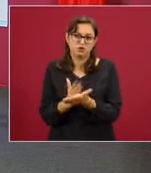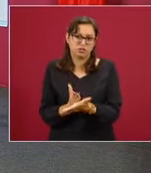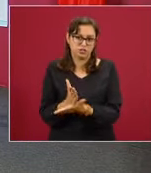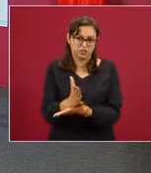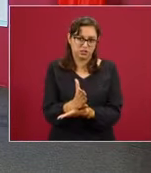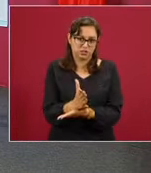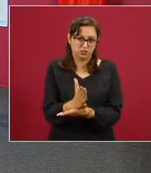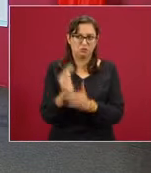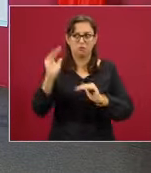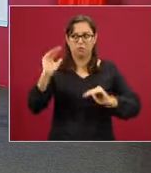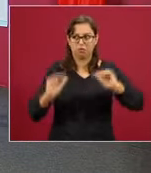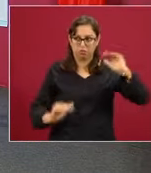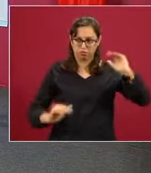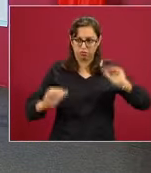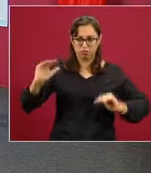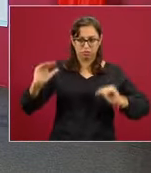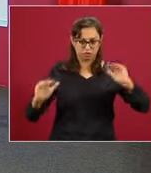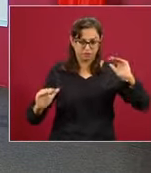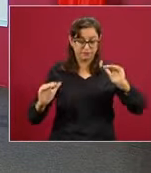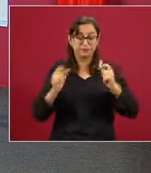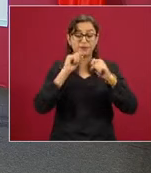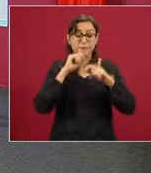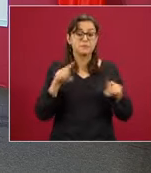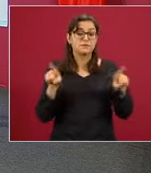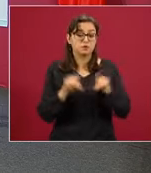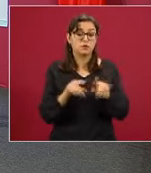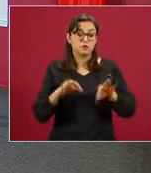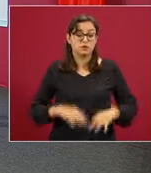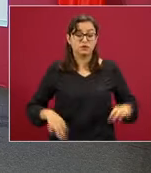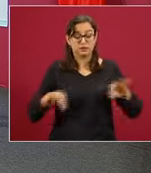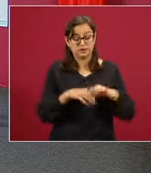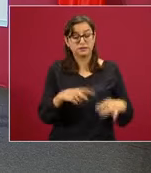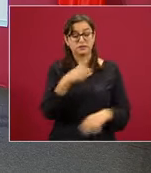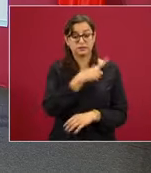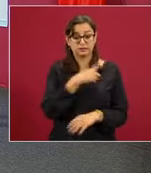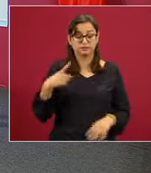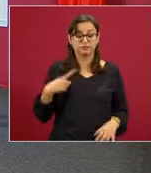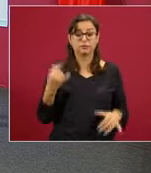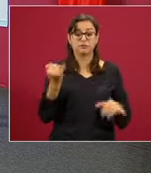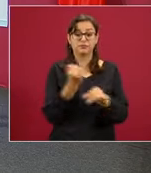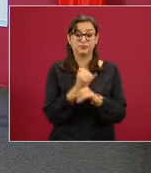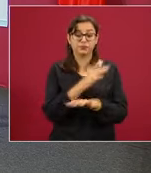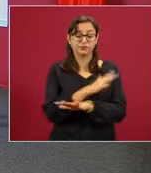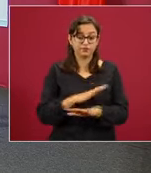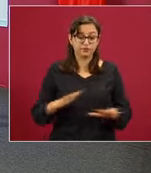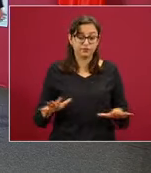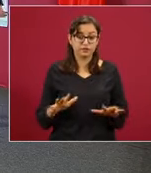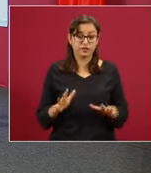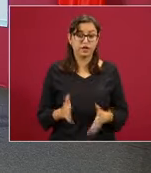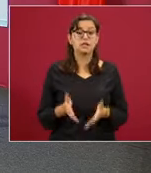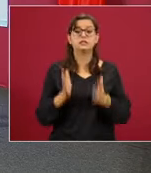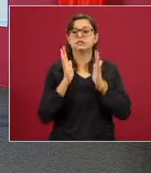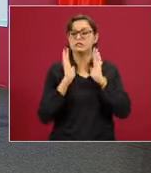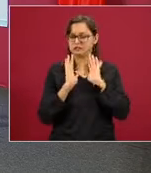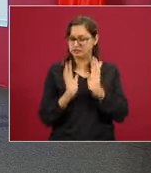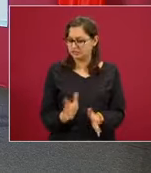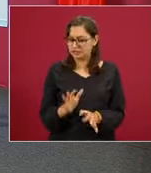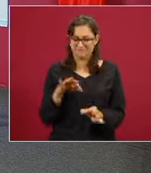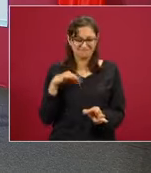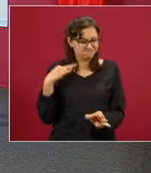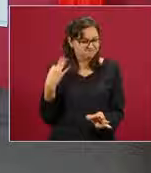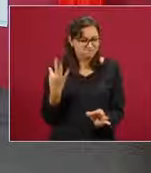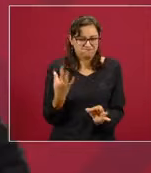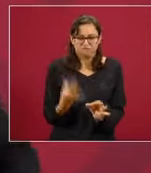También comentar e informar en esta semana que se logró ya culminar un esfuerzo